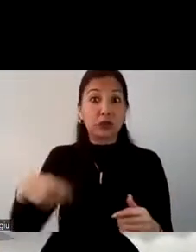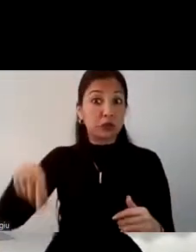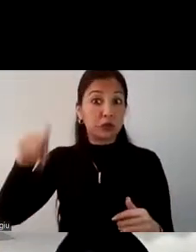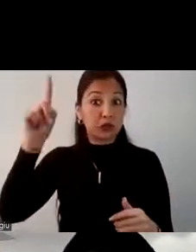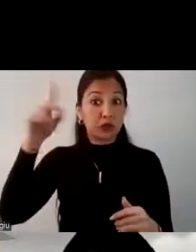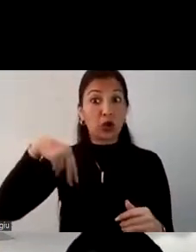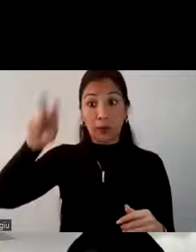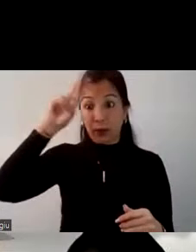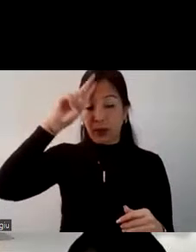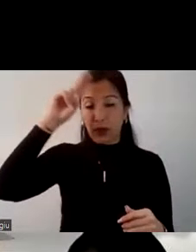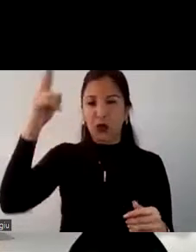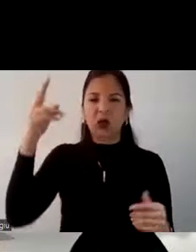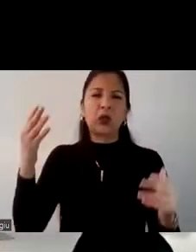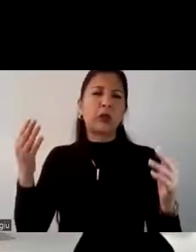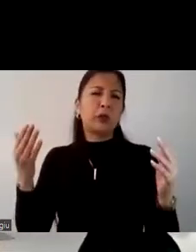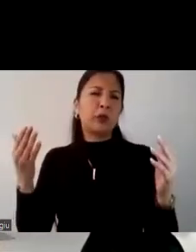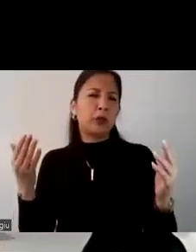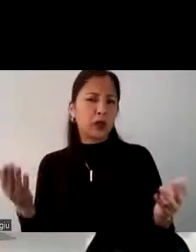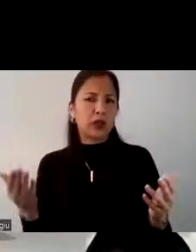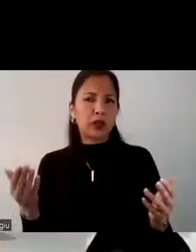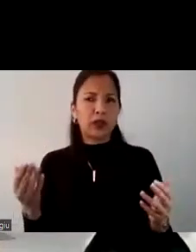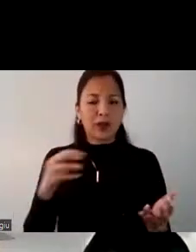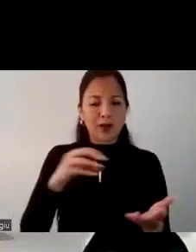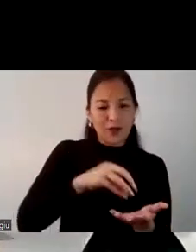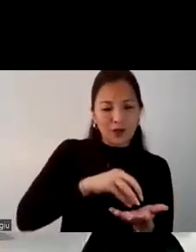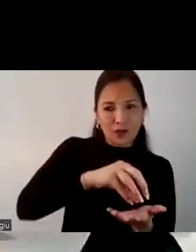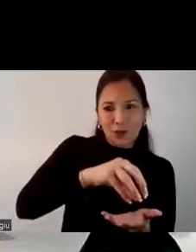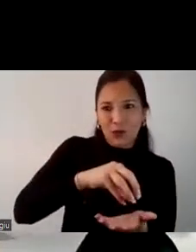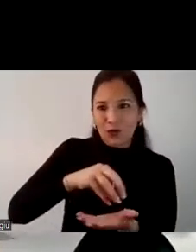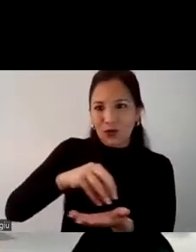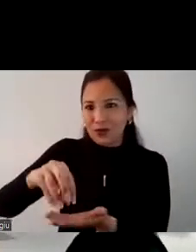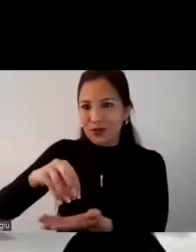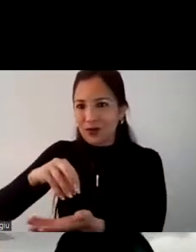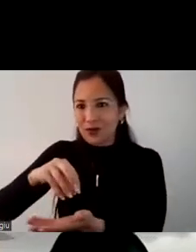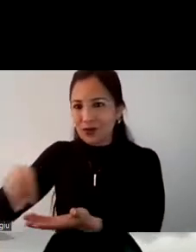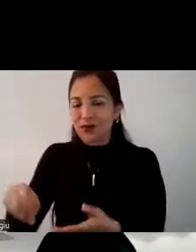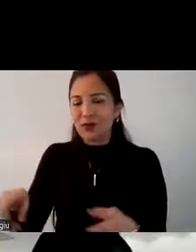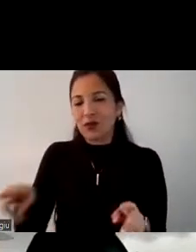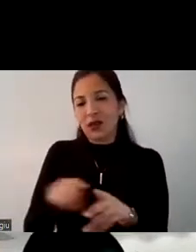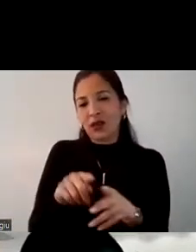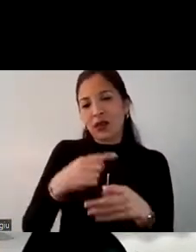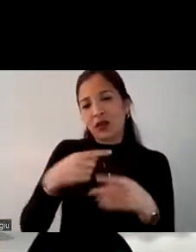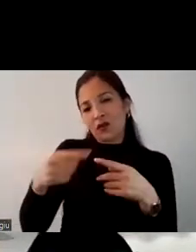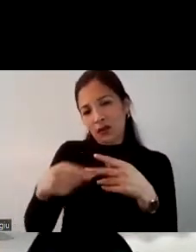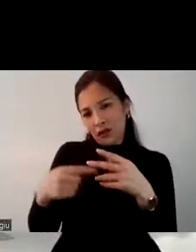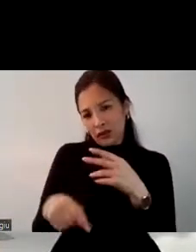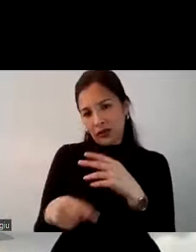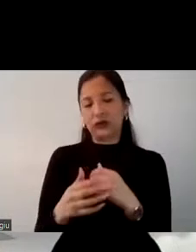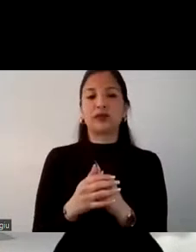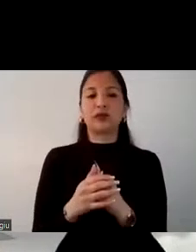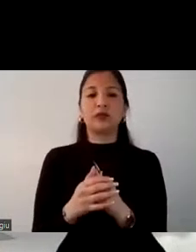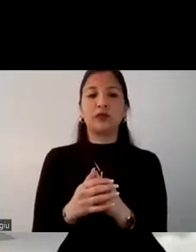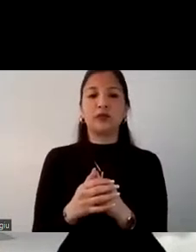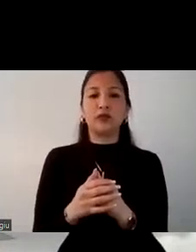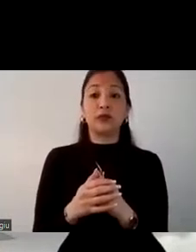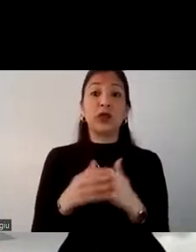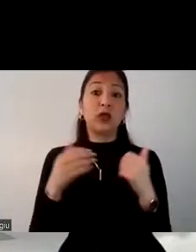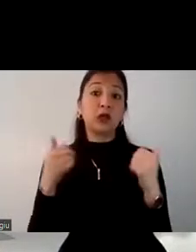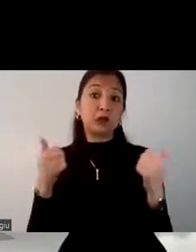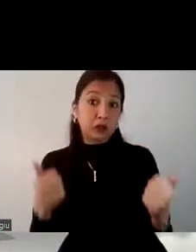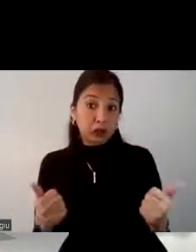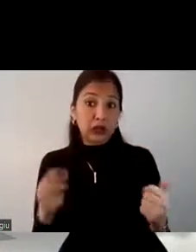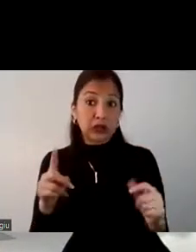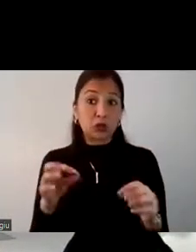Perú, debido a que se encuentra mucho más cercano a nuestro país a comparación de los demás. No obstante, es